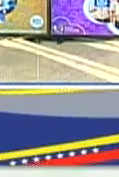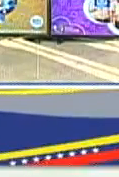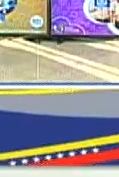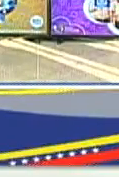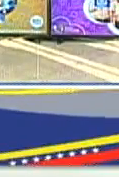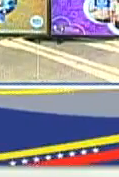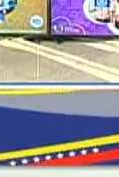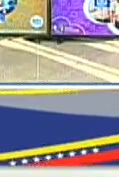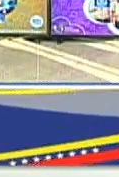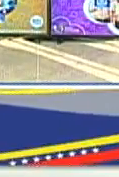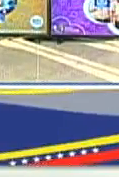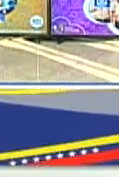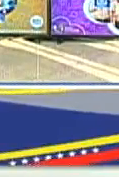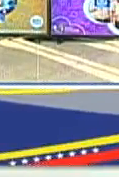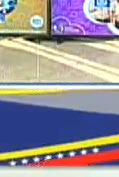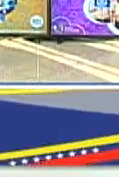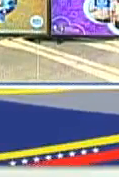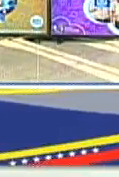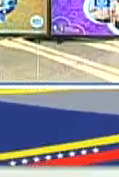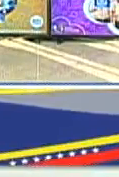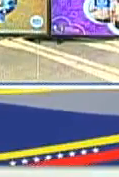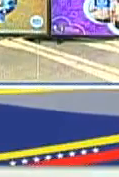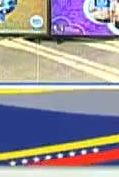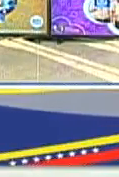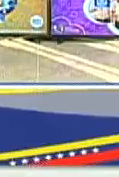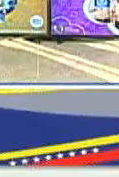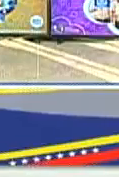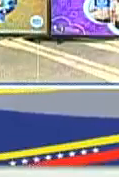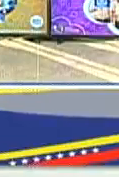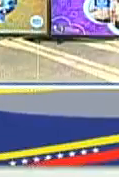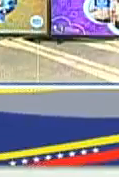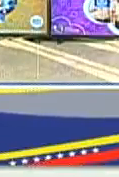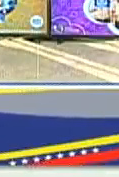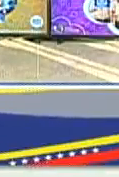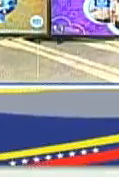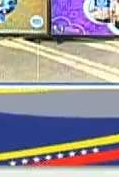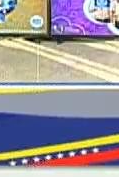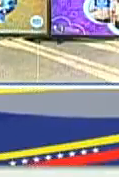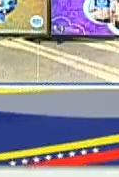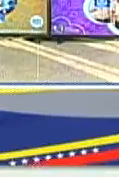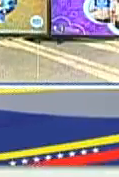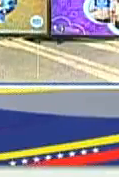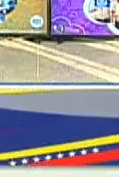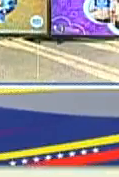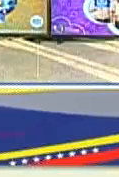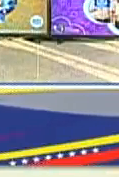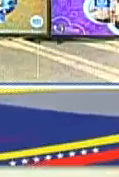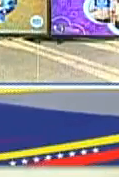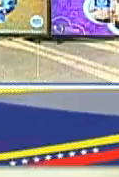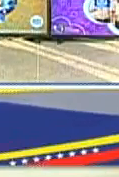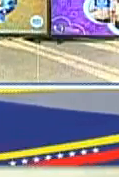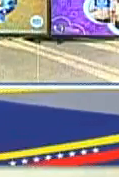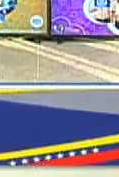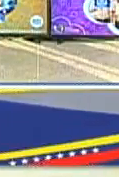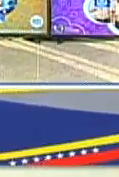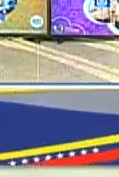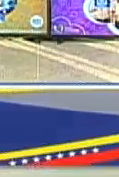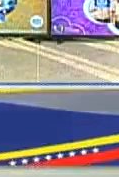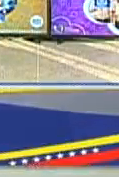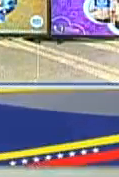colegios ¿verdad? y en tercer lugar estamos avanzando de manera simultánea